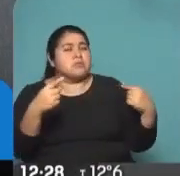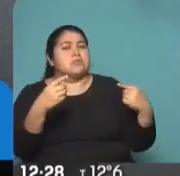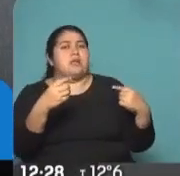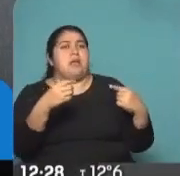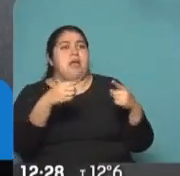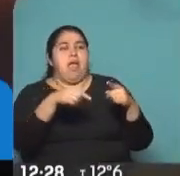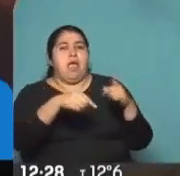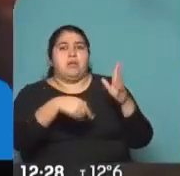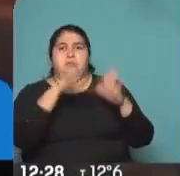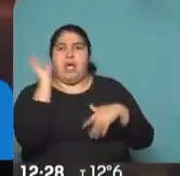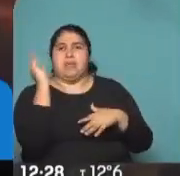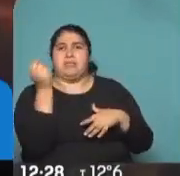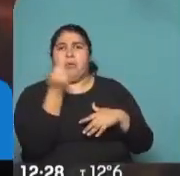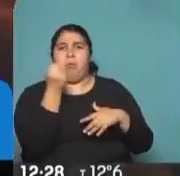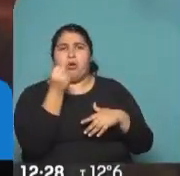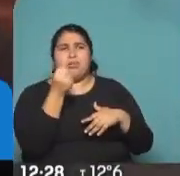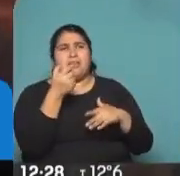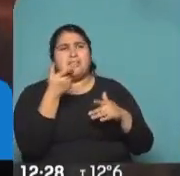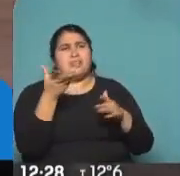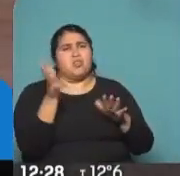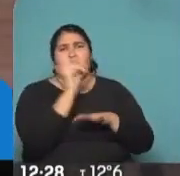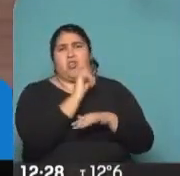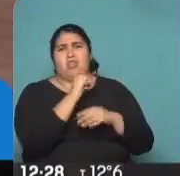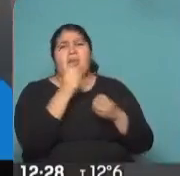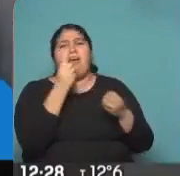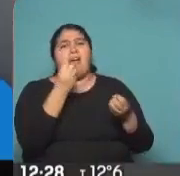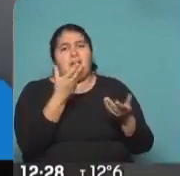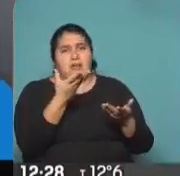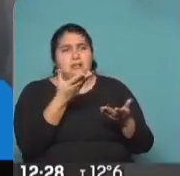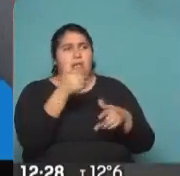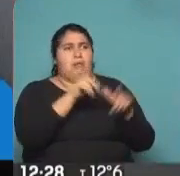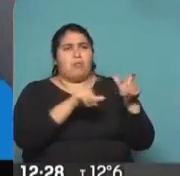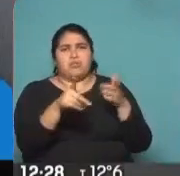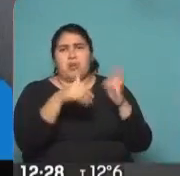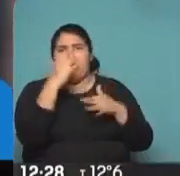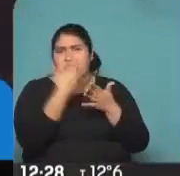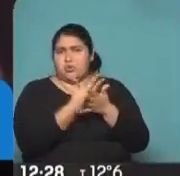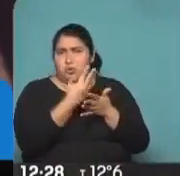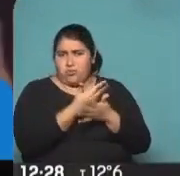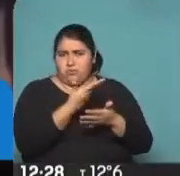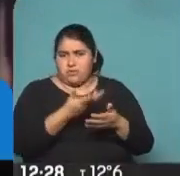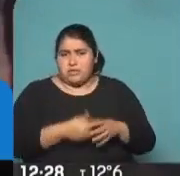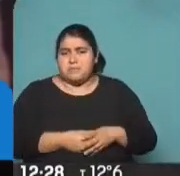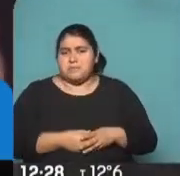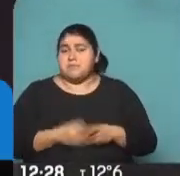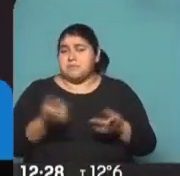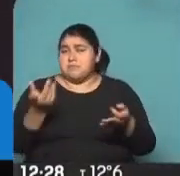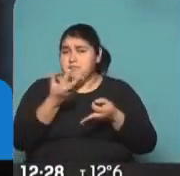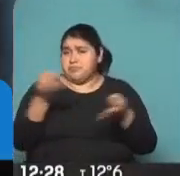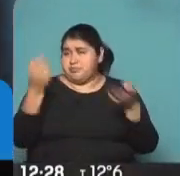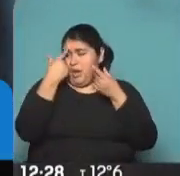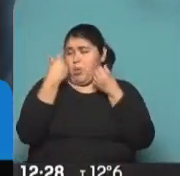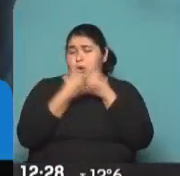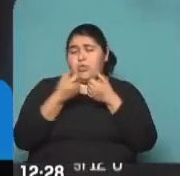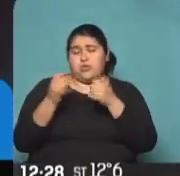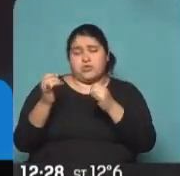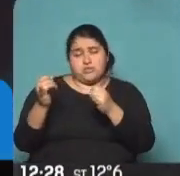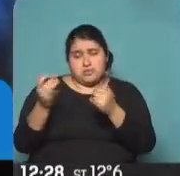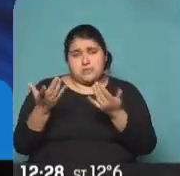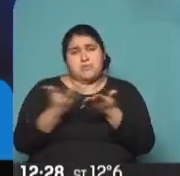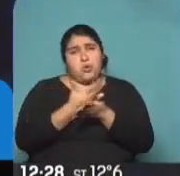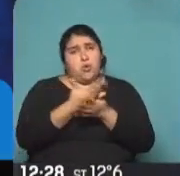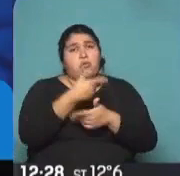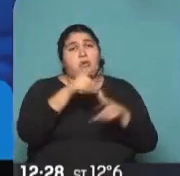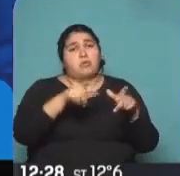es importante para la diaria de los argentinos, sobre todo para las personas más vulnerables, ¿no? Totalmente, yo estoy completamente de acuerdo con eso. Me parece que el